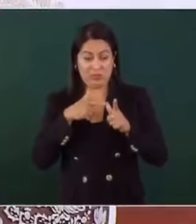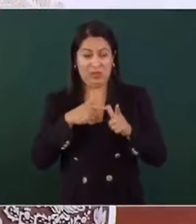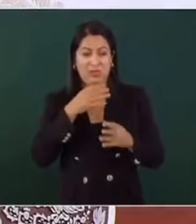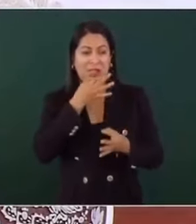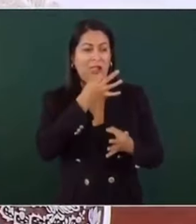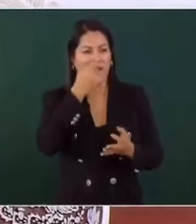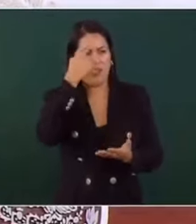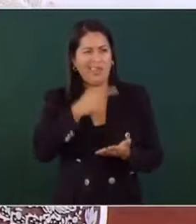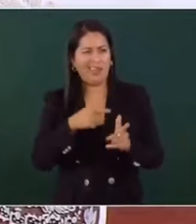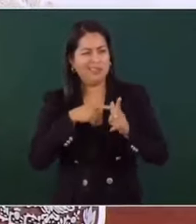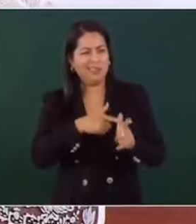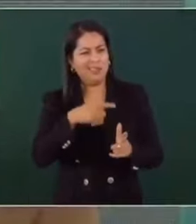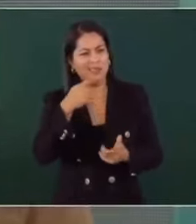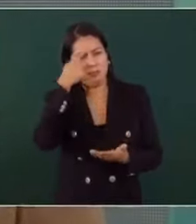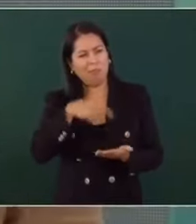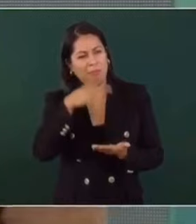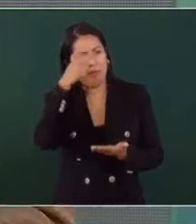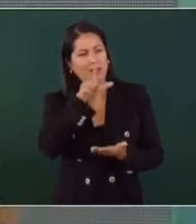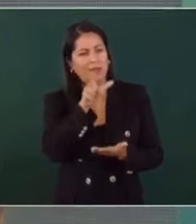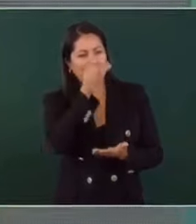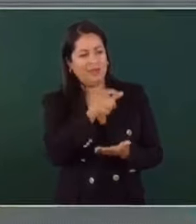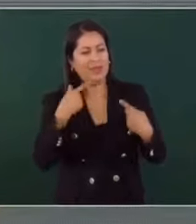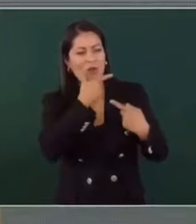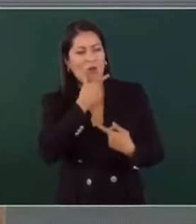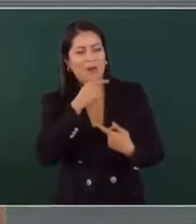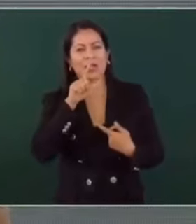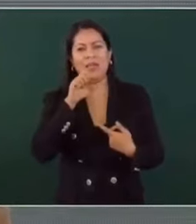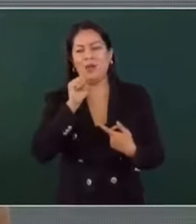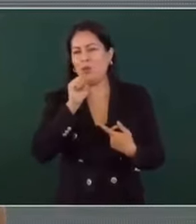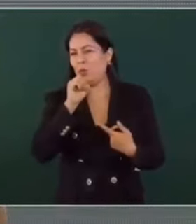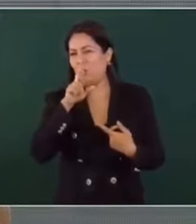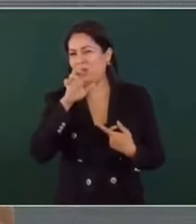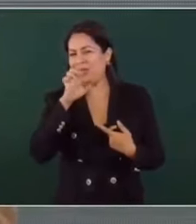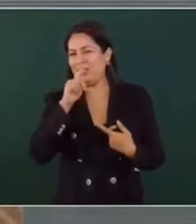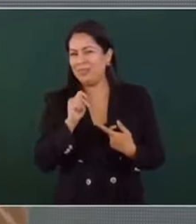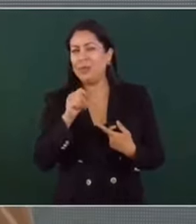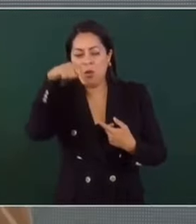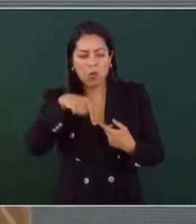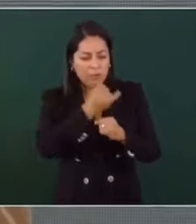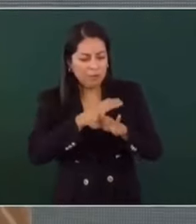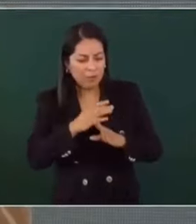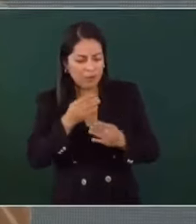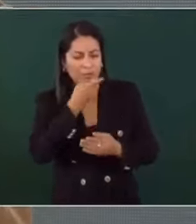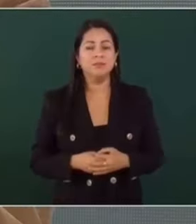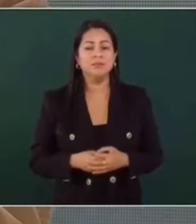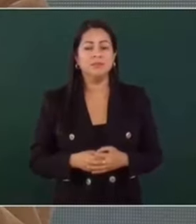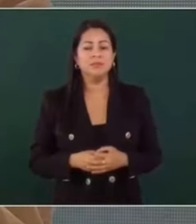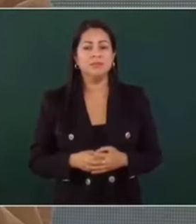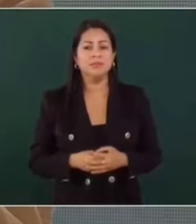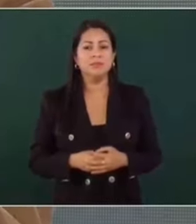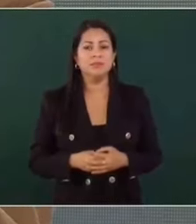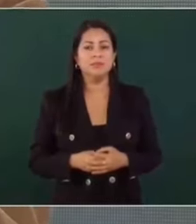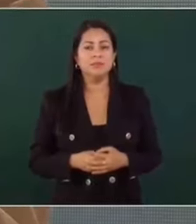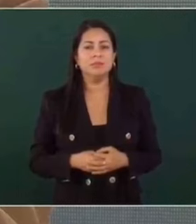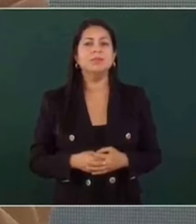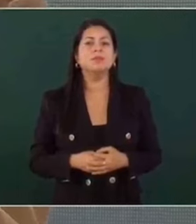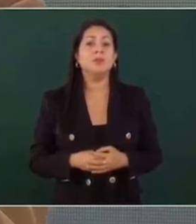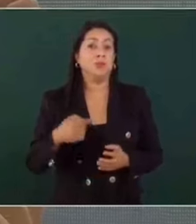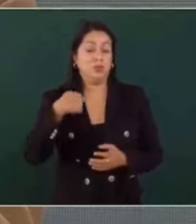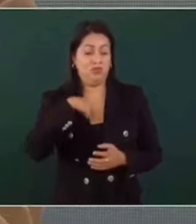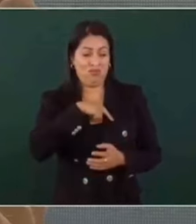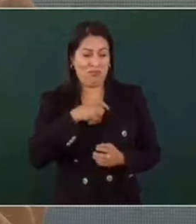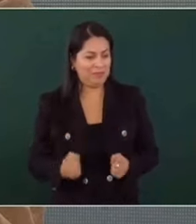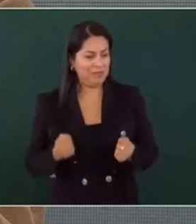que le cree. Nada más que me informe hoy, no más ¿cuánto gana? Porque estoy